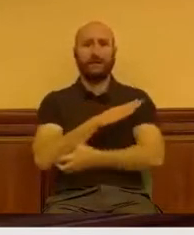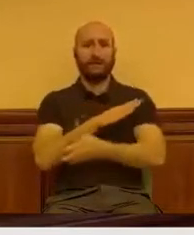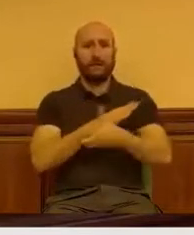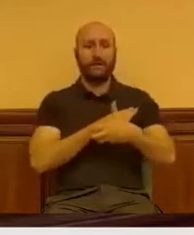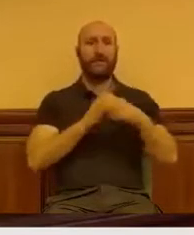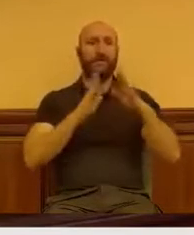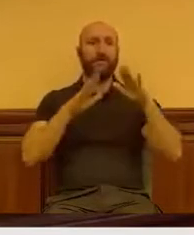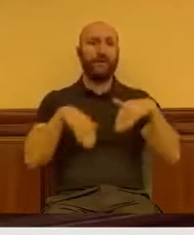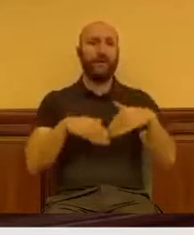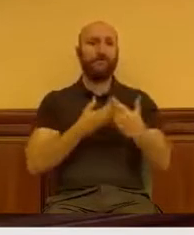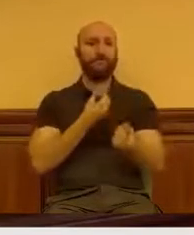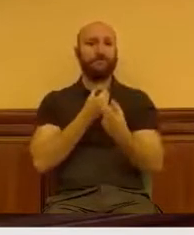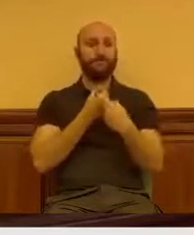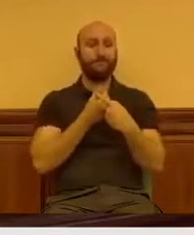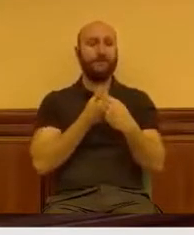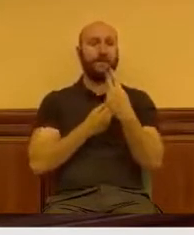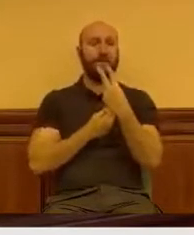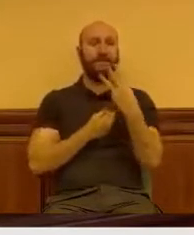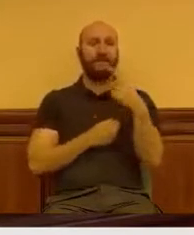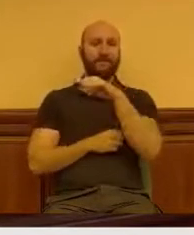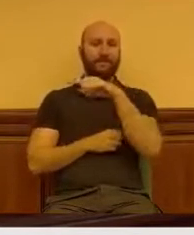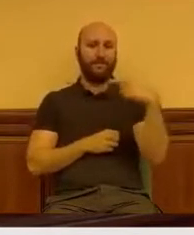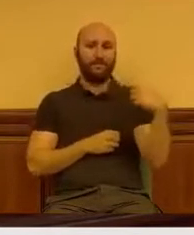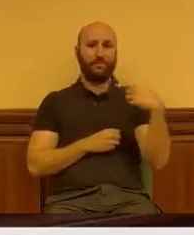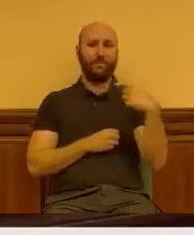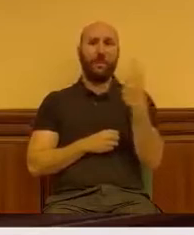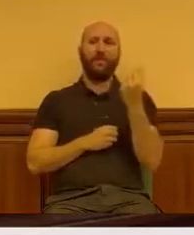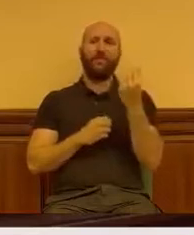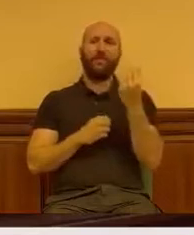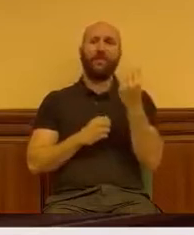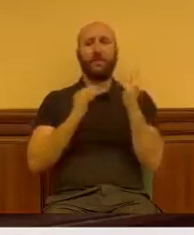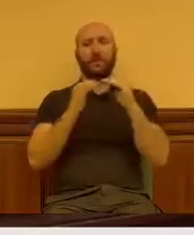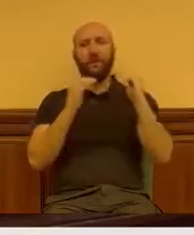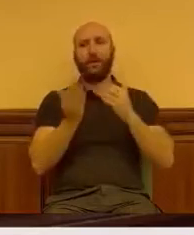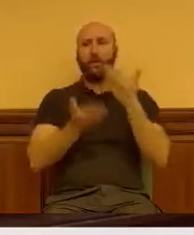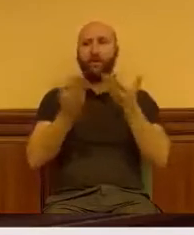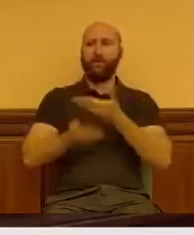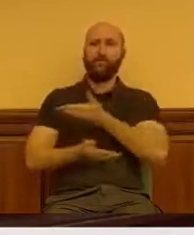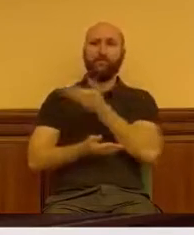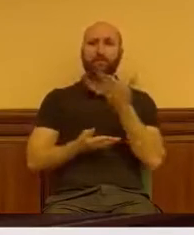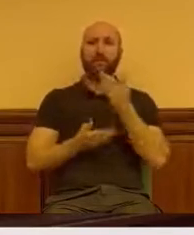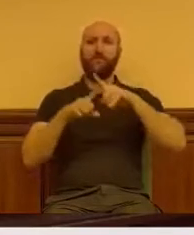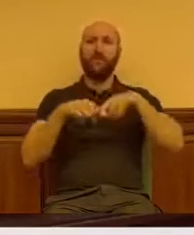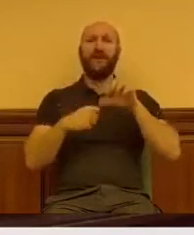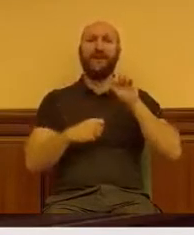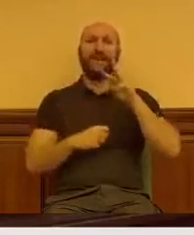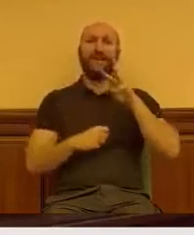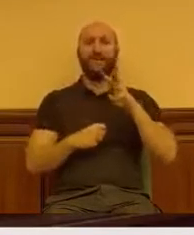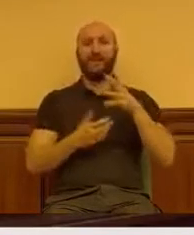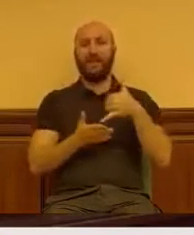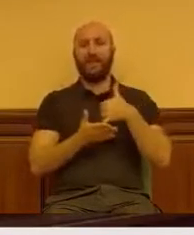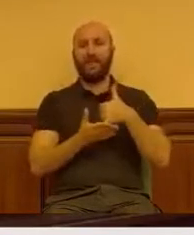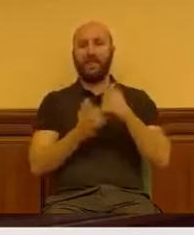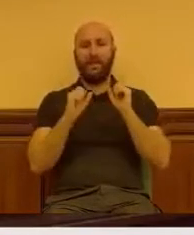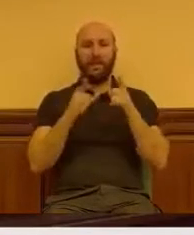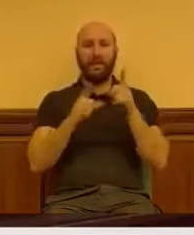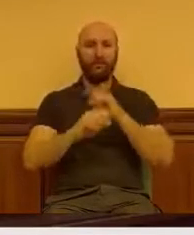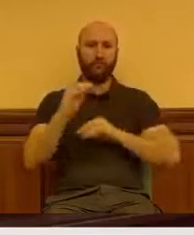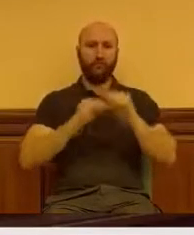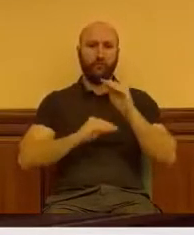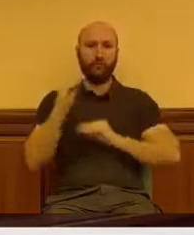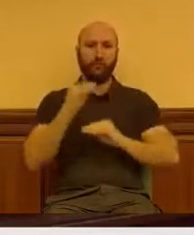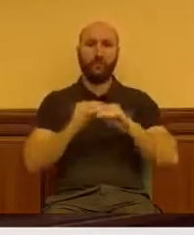23 viviendas con precio inferior a mercado y dar solución a 13 familias vulnerables. En este estado de alarma hay dos